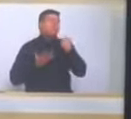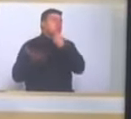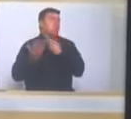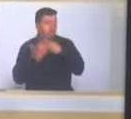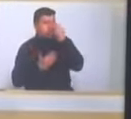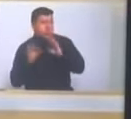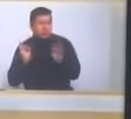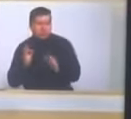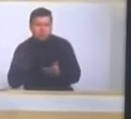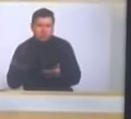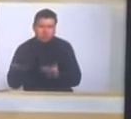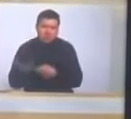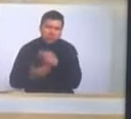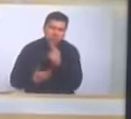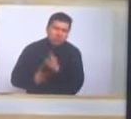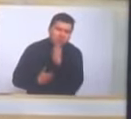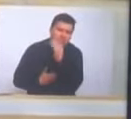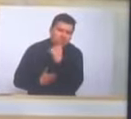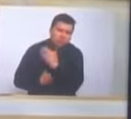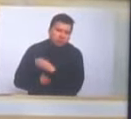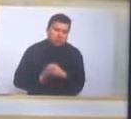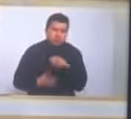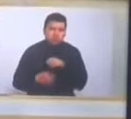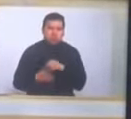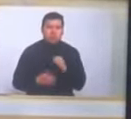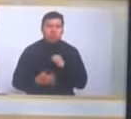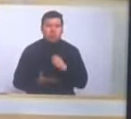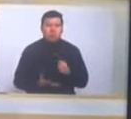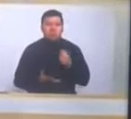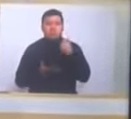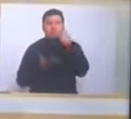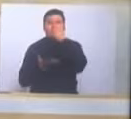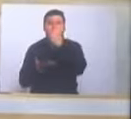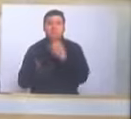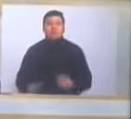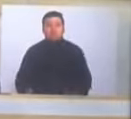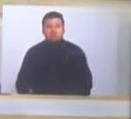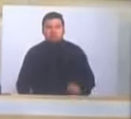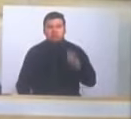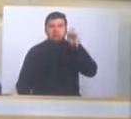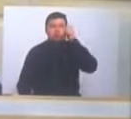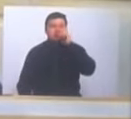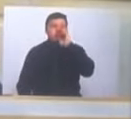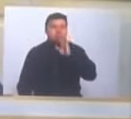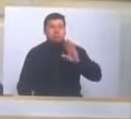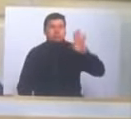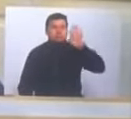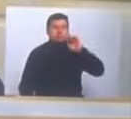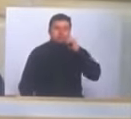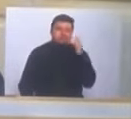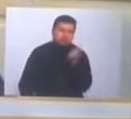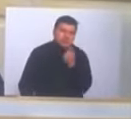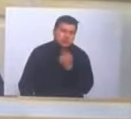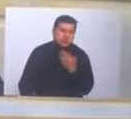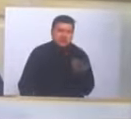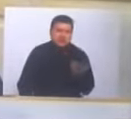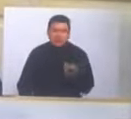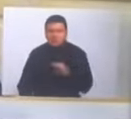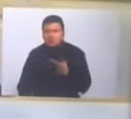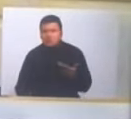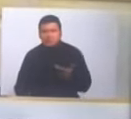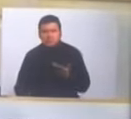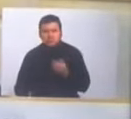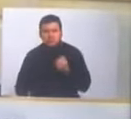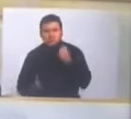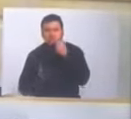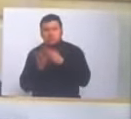y que antes no se ejecutó teniendo la plata que el gobierno nacional tuvo que buscar otros operadores para